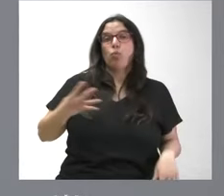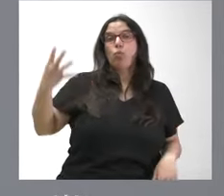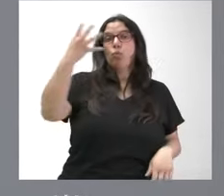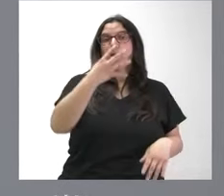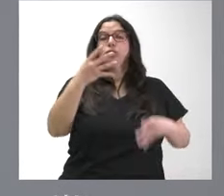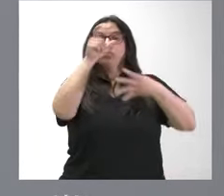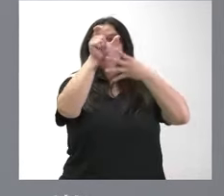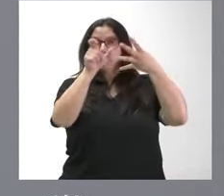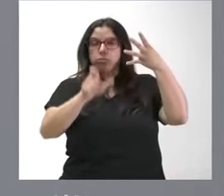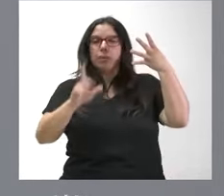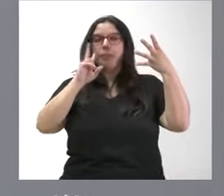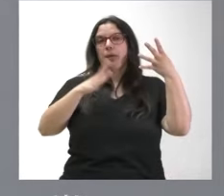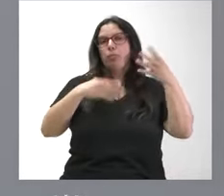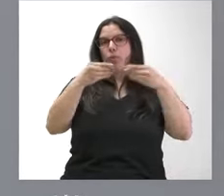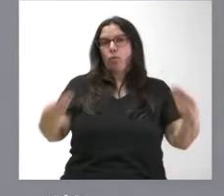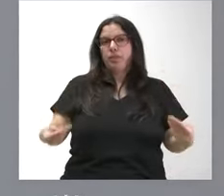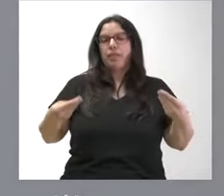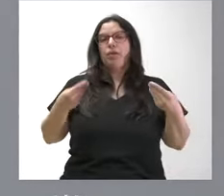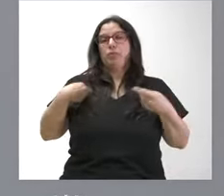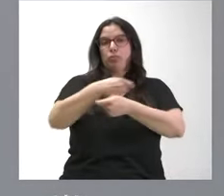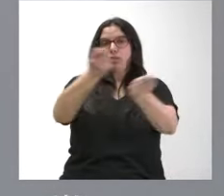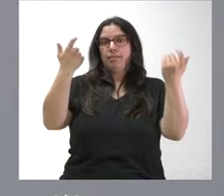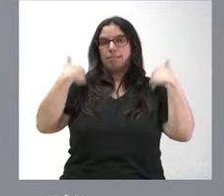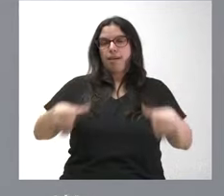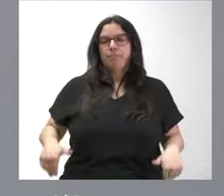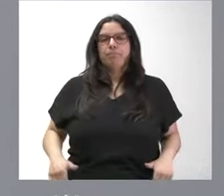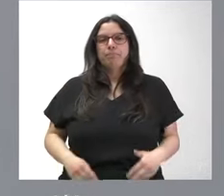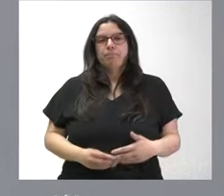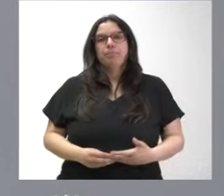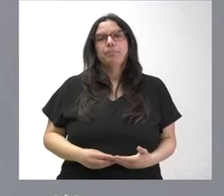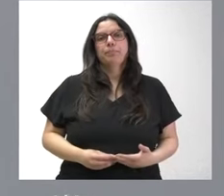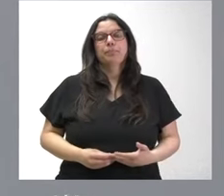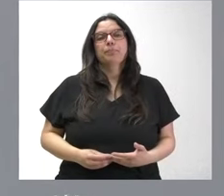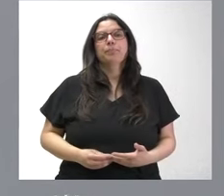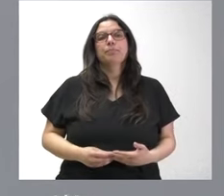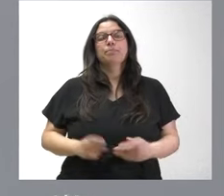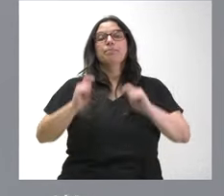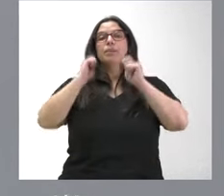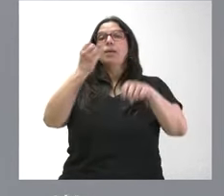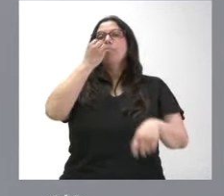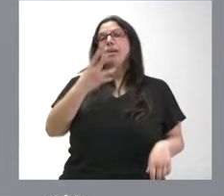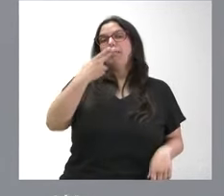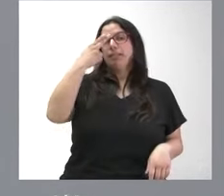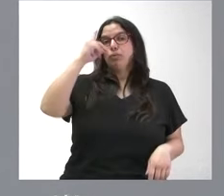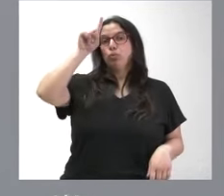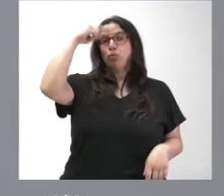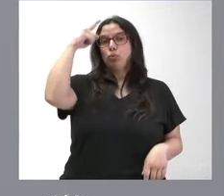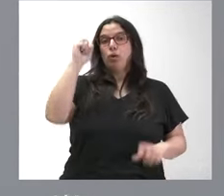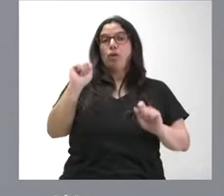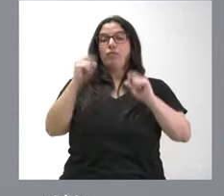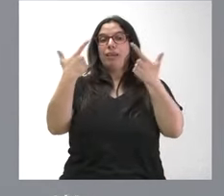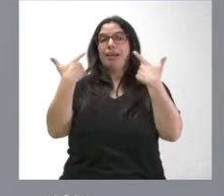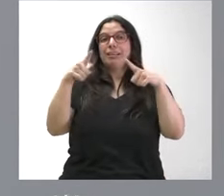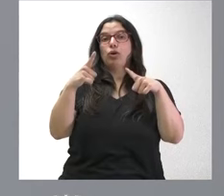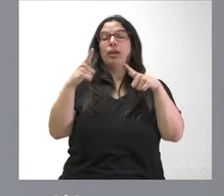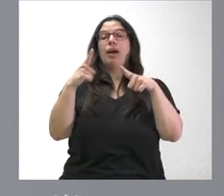públicas es el que tienen ustedes en la documentación que les ha sido entregada. Se declara Bien de Interés Cultural con categoría